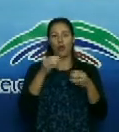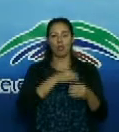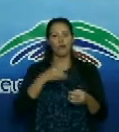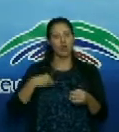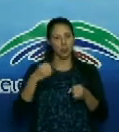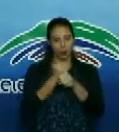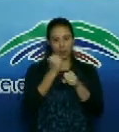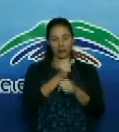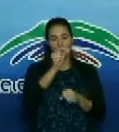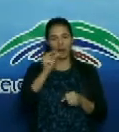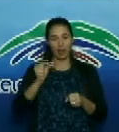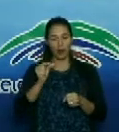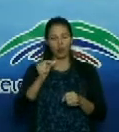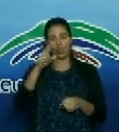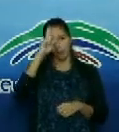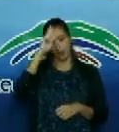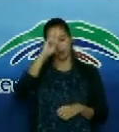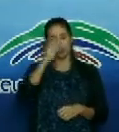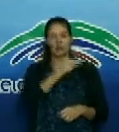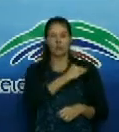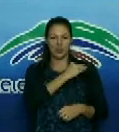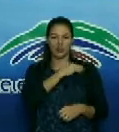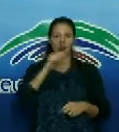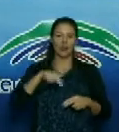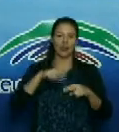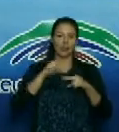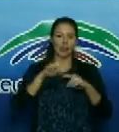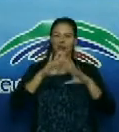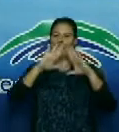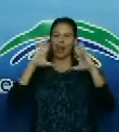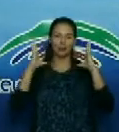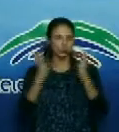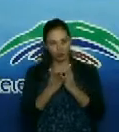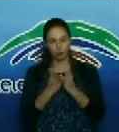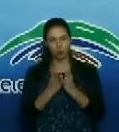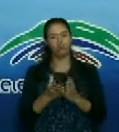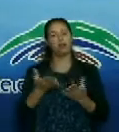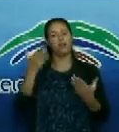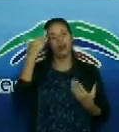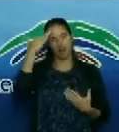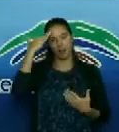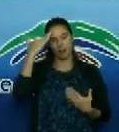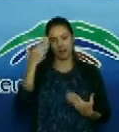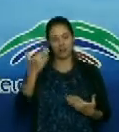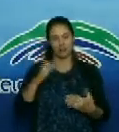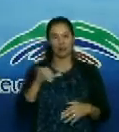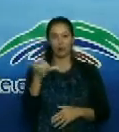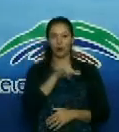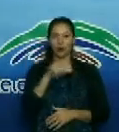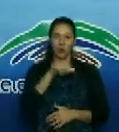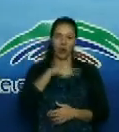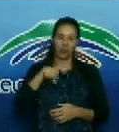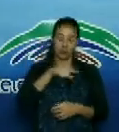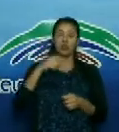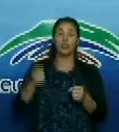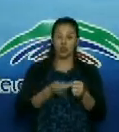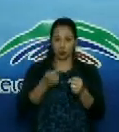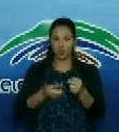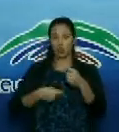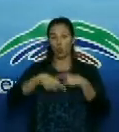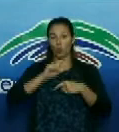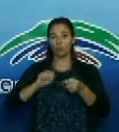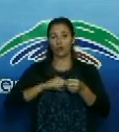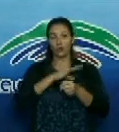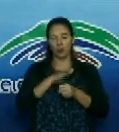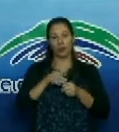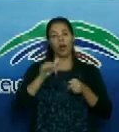Fermín Valdés Domínguez en general a todos los médicos enfermeras y galenos que están laborando en esta batalla contra la COVID-19